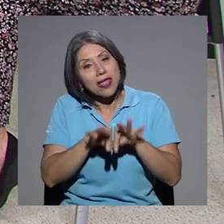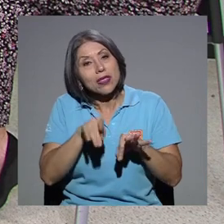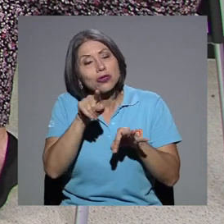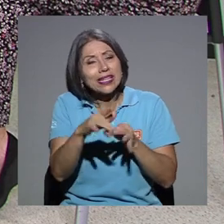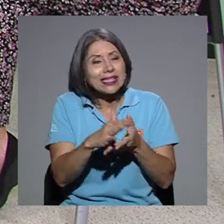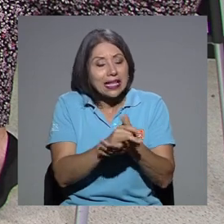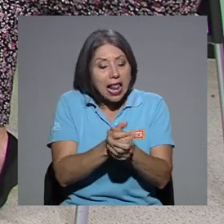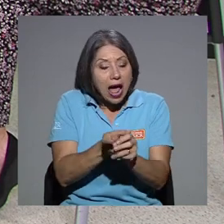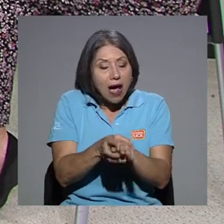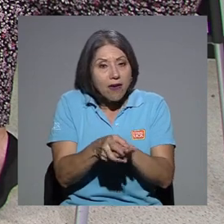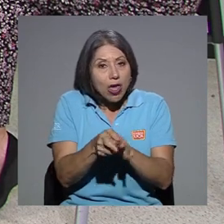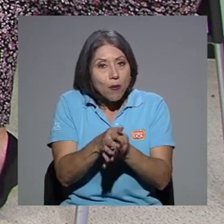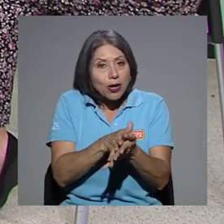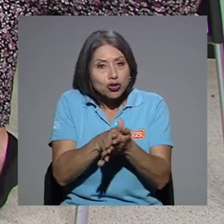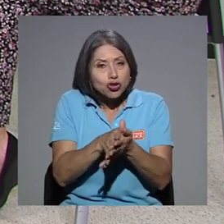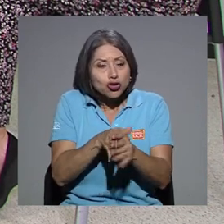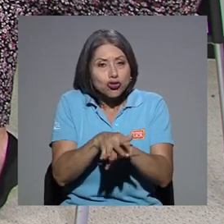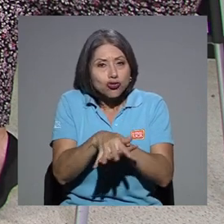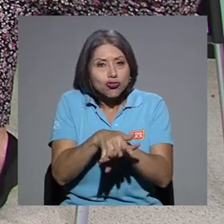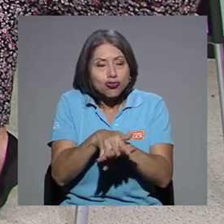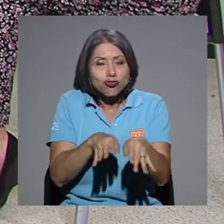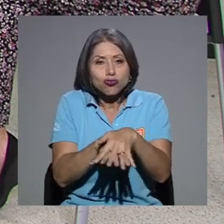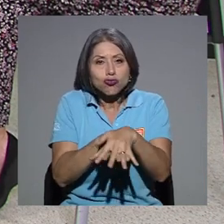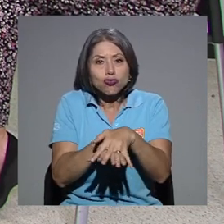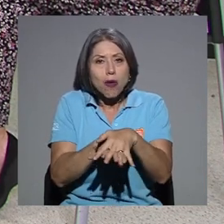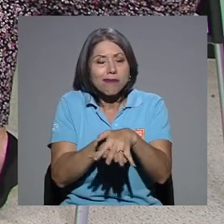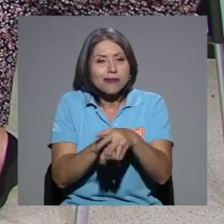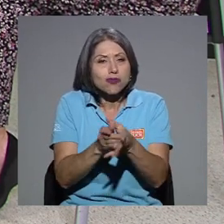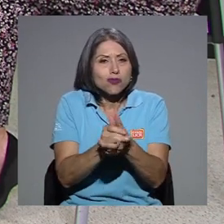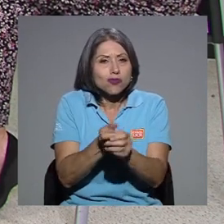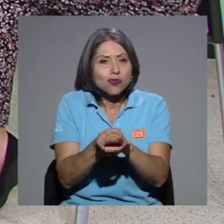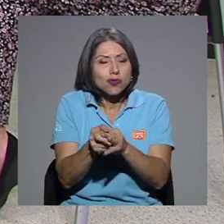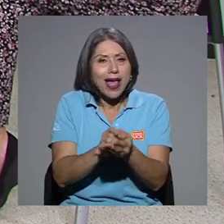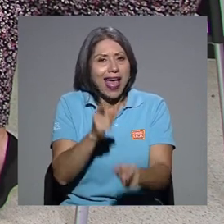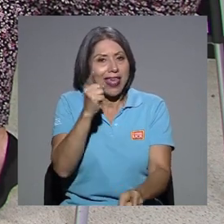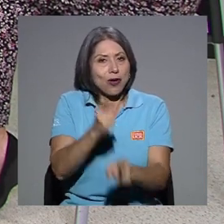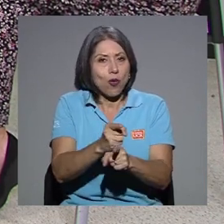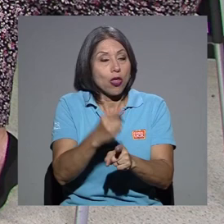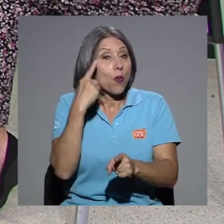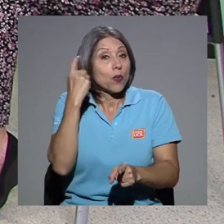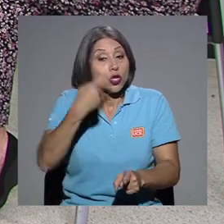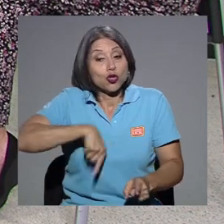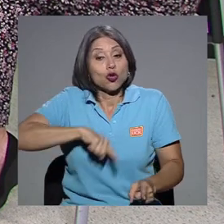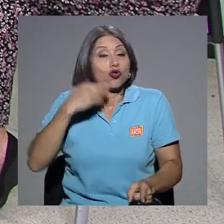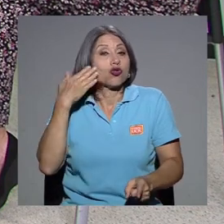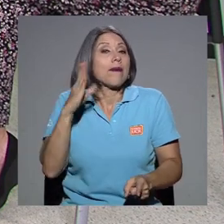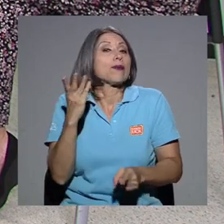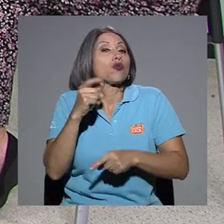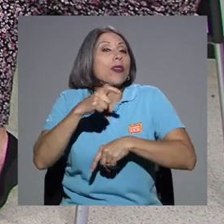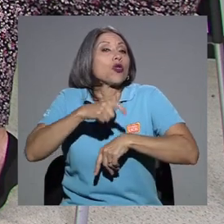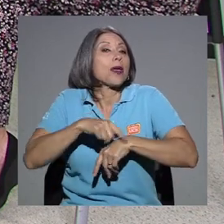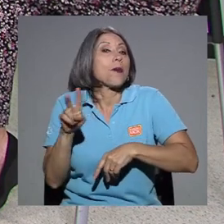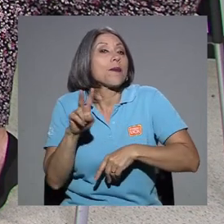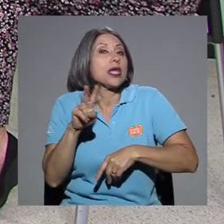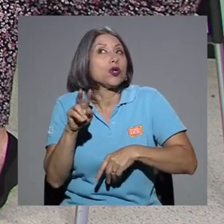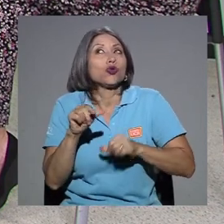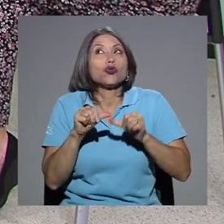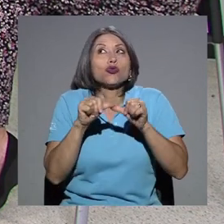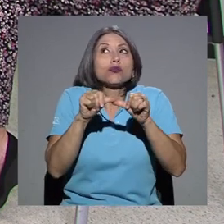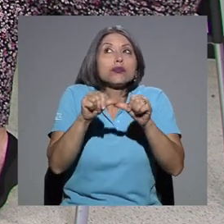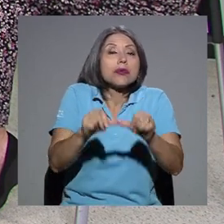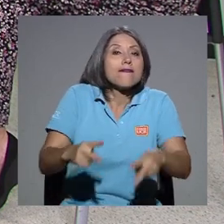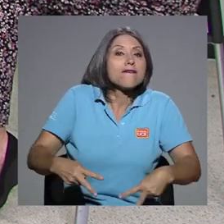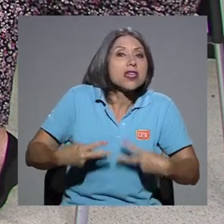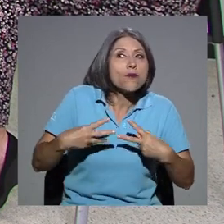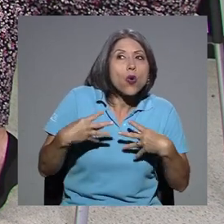Adecuada, porque como no sabemos exactamente cuánto es el tiempo que dura el virus vivo, ¿verdad? Es más fácil, digamos, si no nos